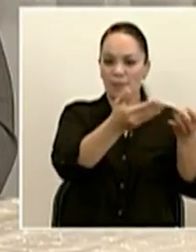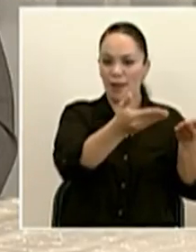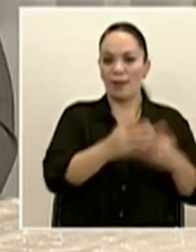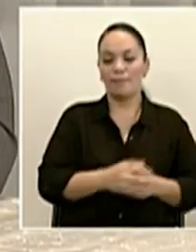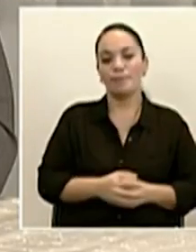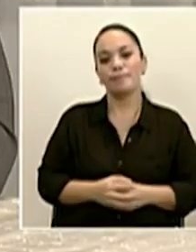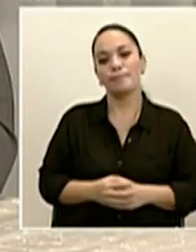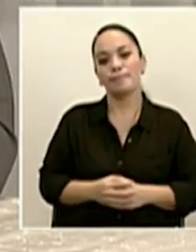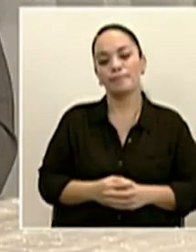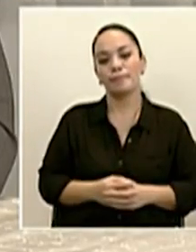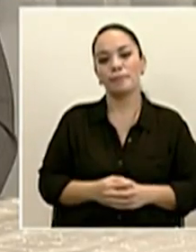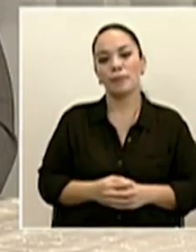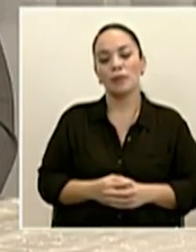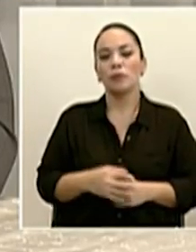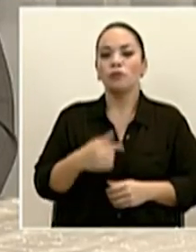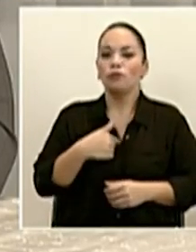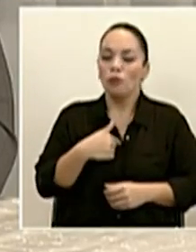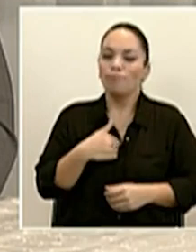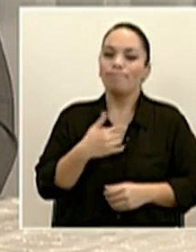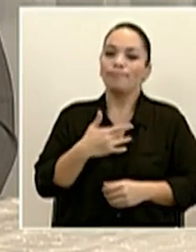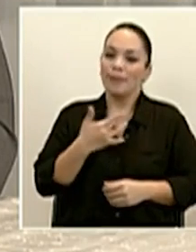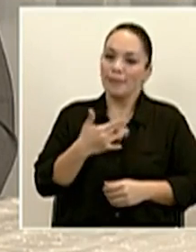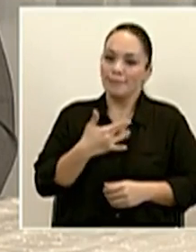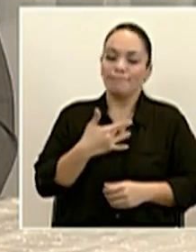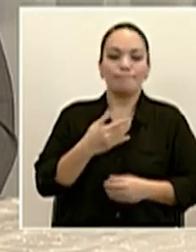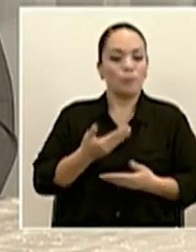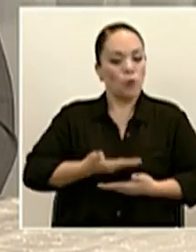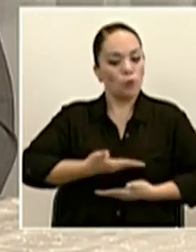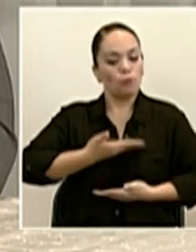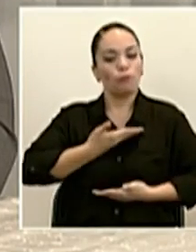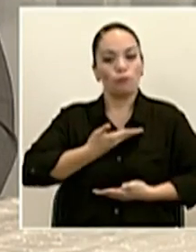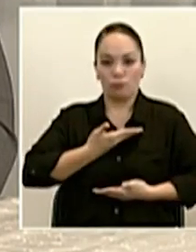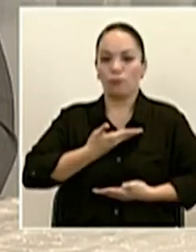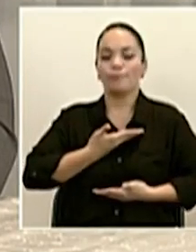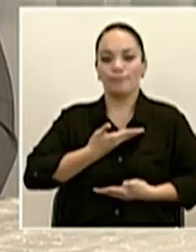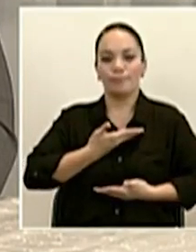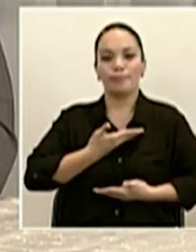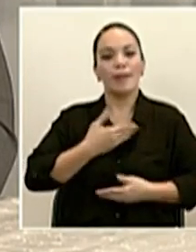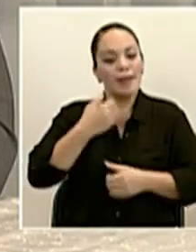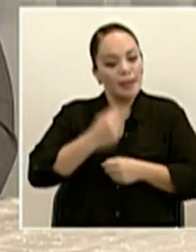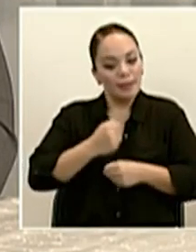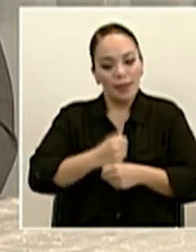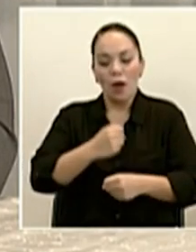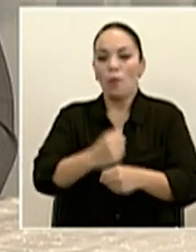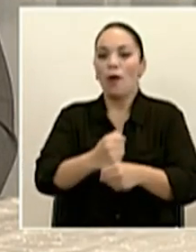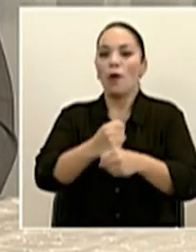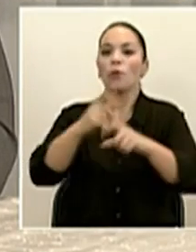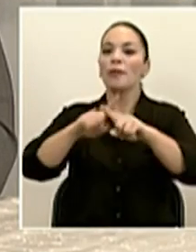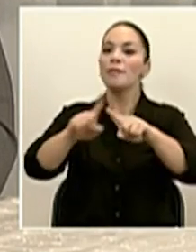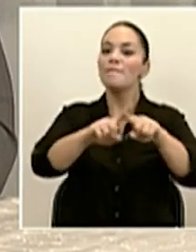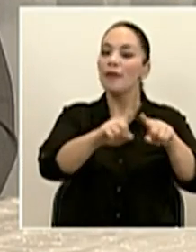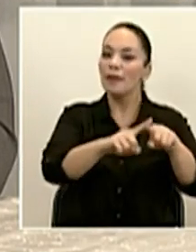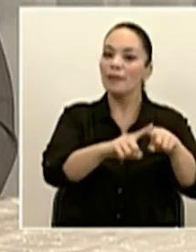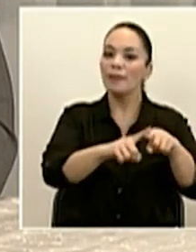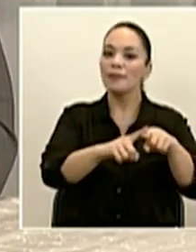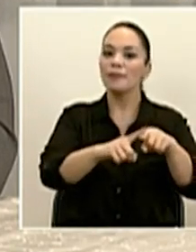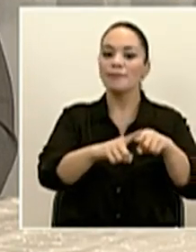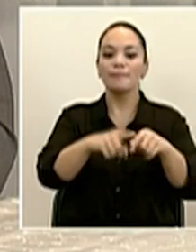nuevamente decir que me siento muy orgulloso del trabajo que lleva adelante distintos instituciones,